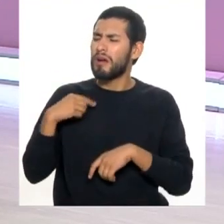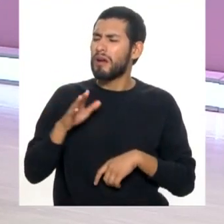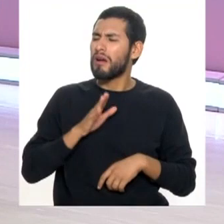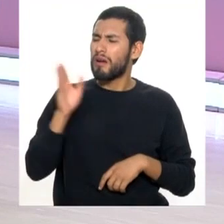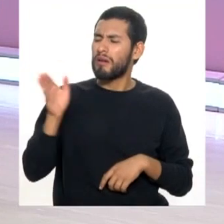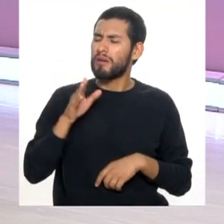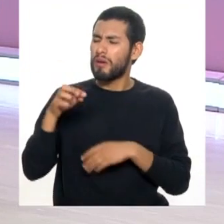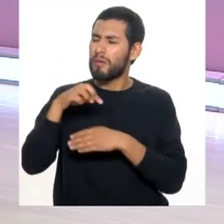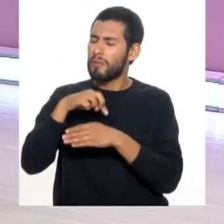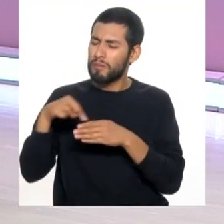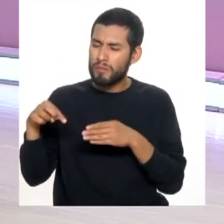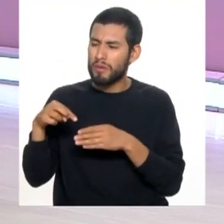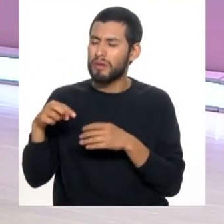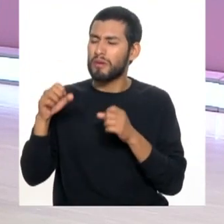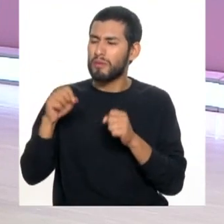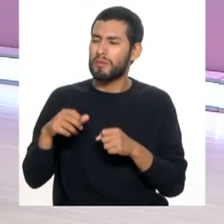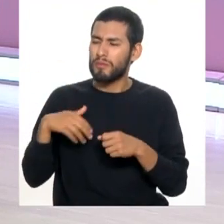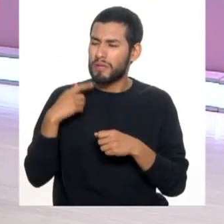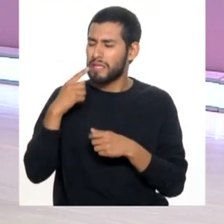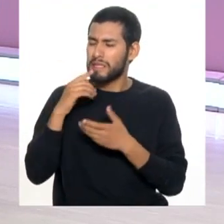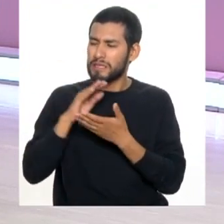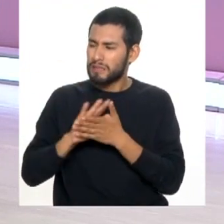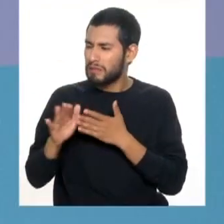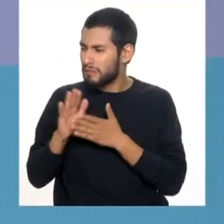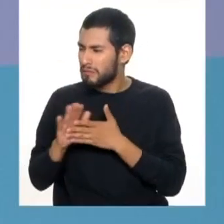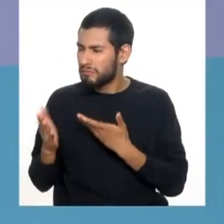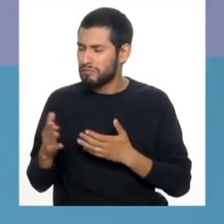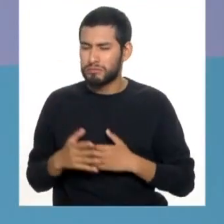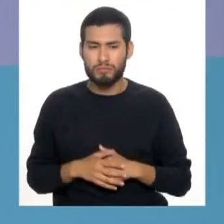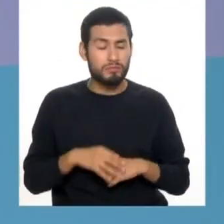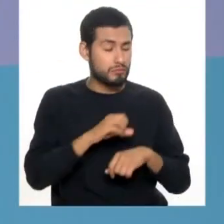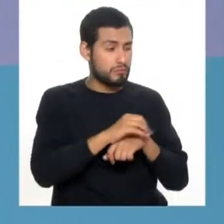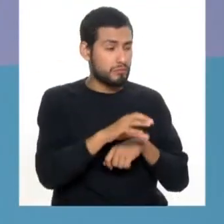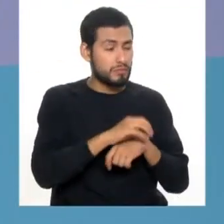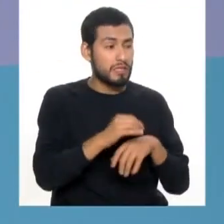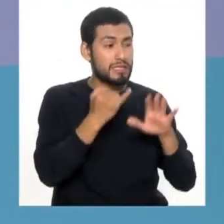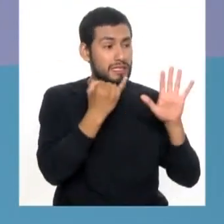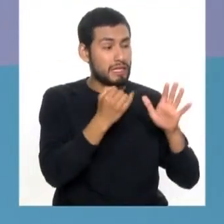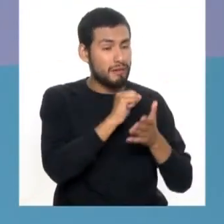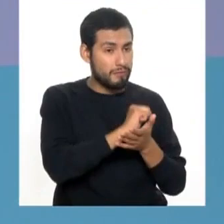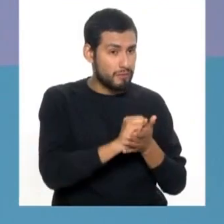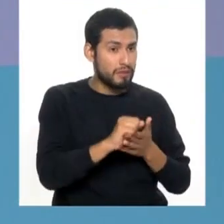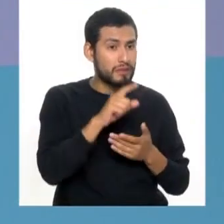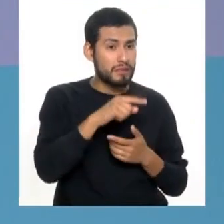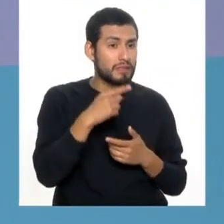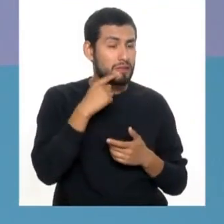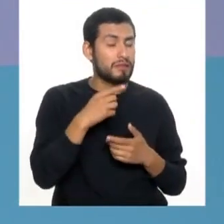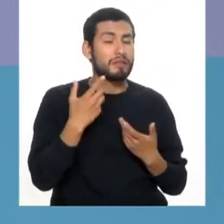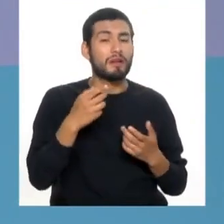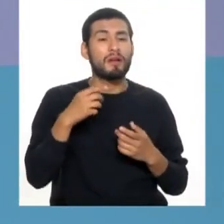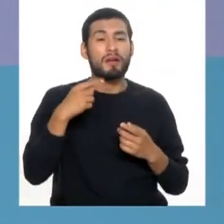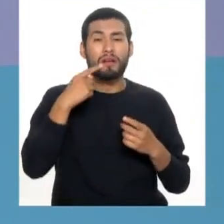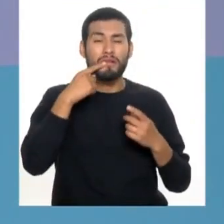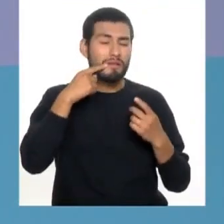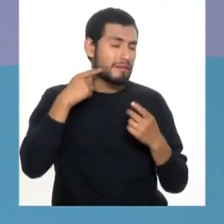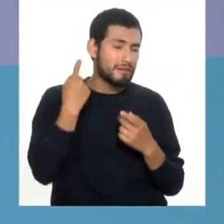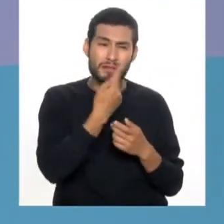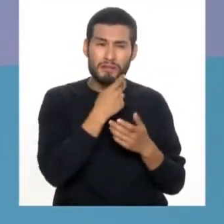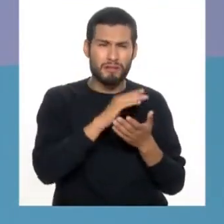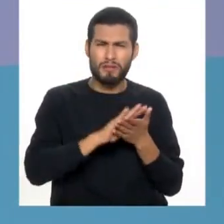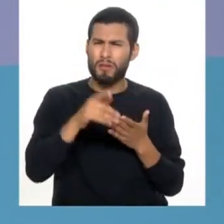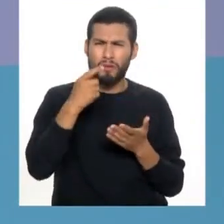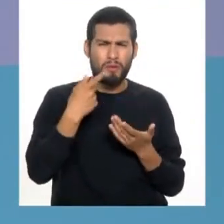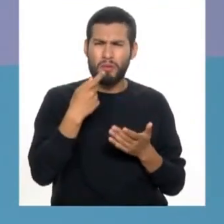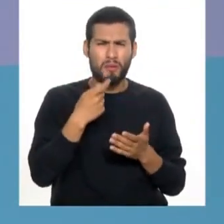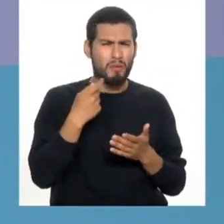yo a un profesional a hacer esta limpieza? Lo recomendable es cada seis meses hacer su limpieza dental, una profilación dental, que no le va a costar